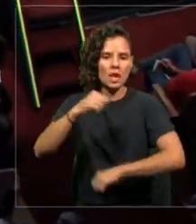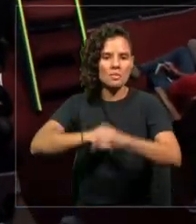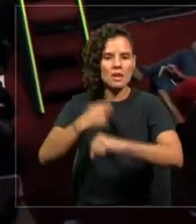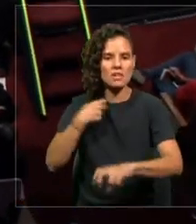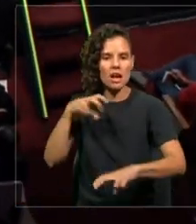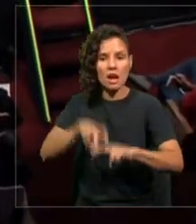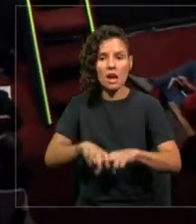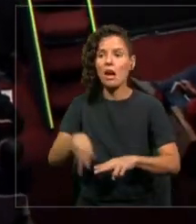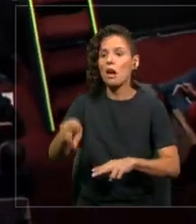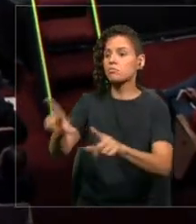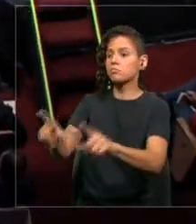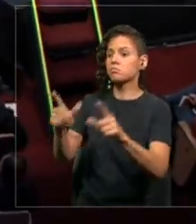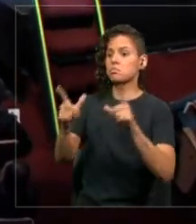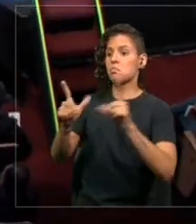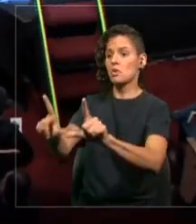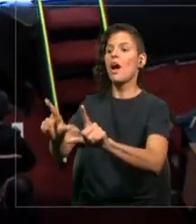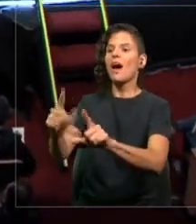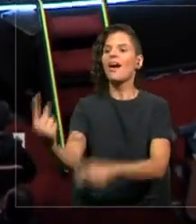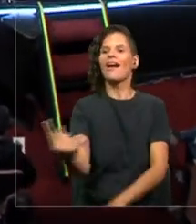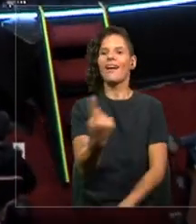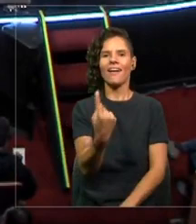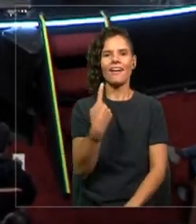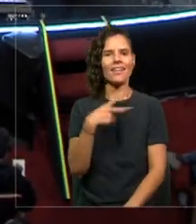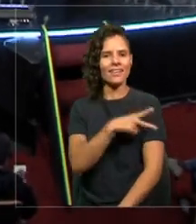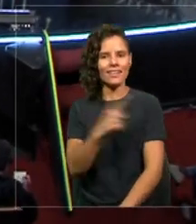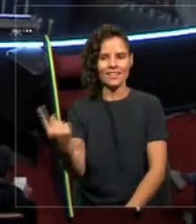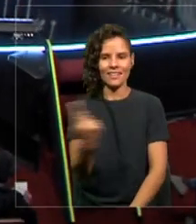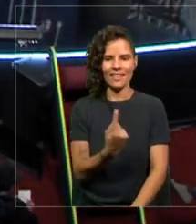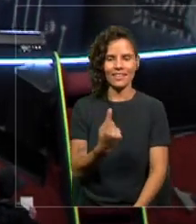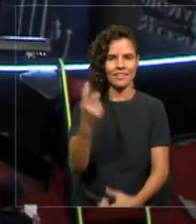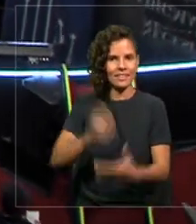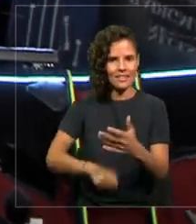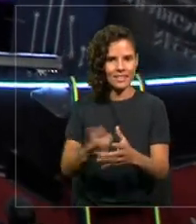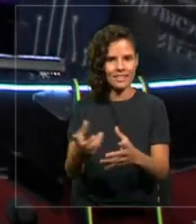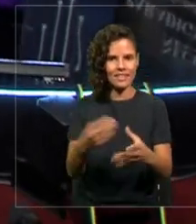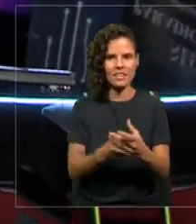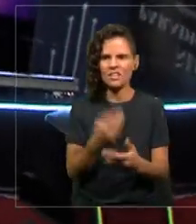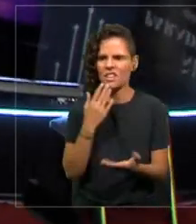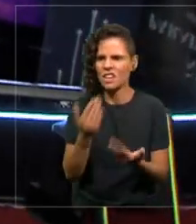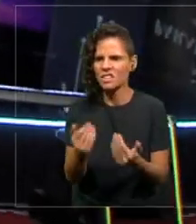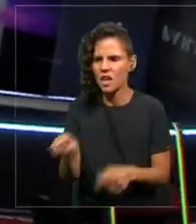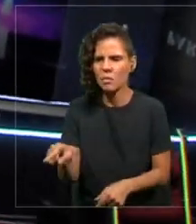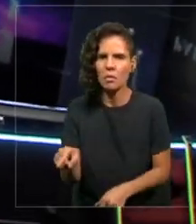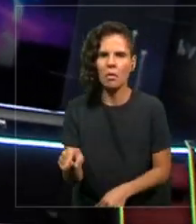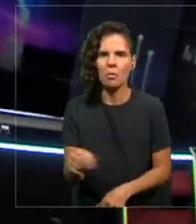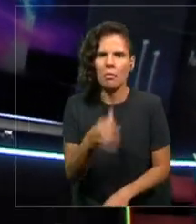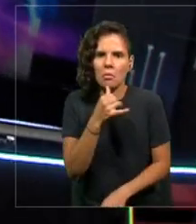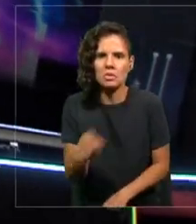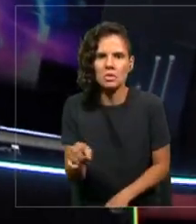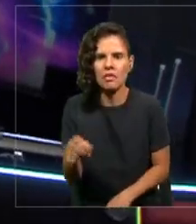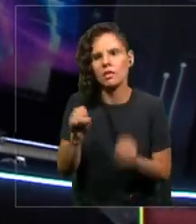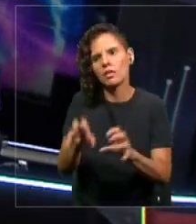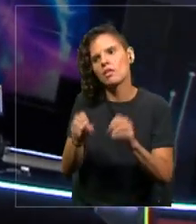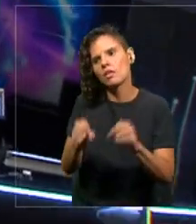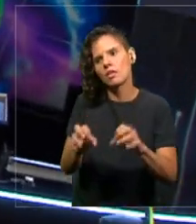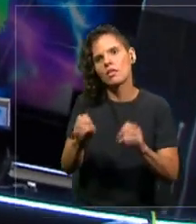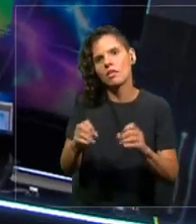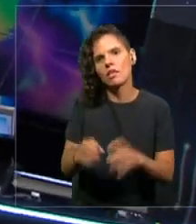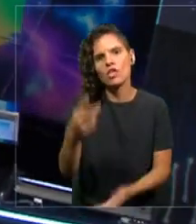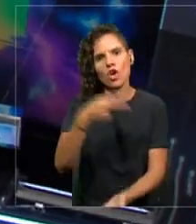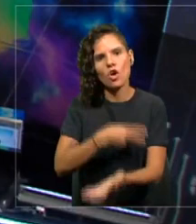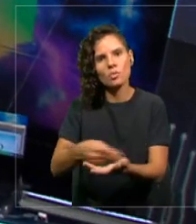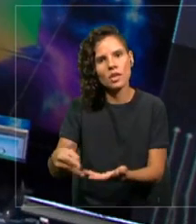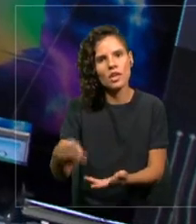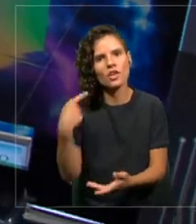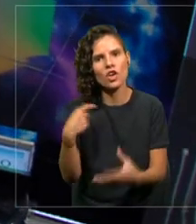Ya sale un graduado. Lo contratamos y después ¡Ah! No sabe lo que necesitamos, hay que reentrenarlo. Dos millones de dólares en reentrenamiento.